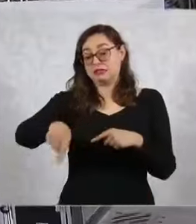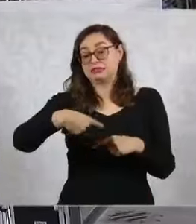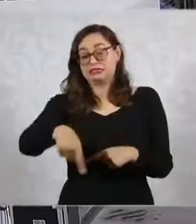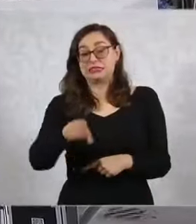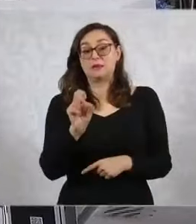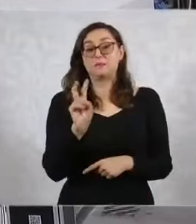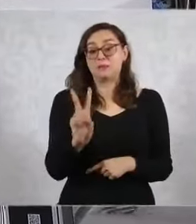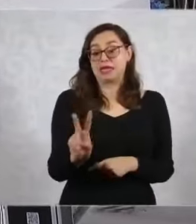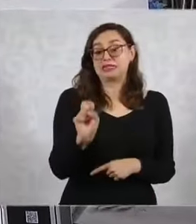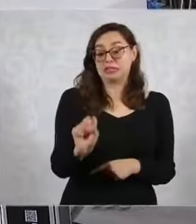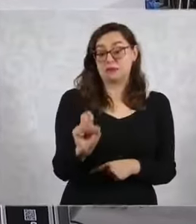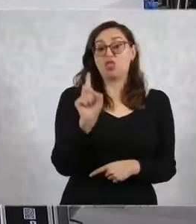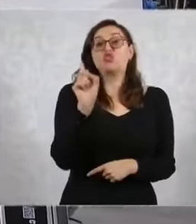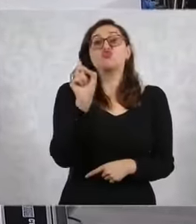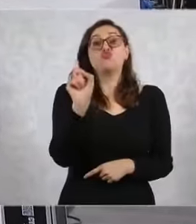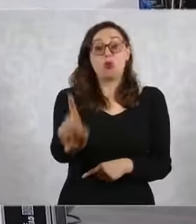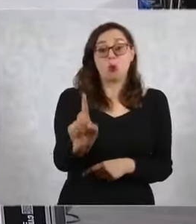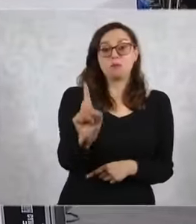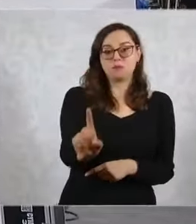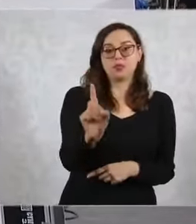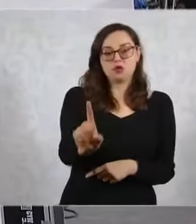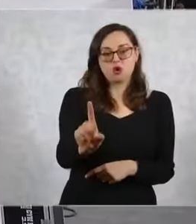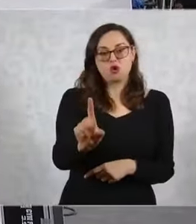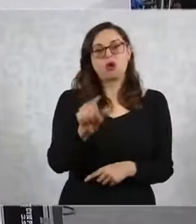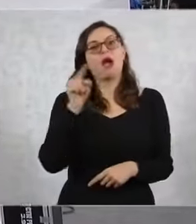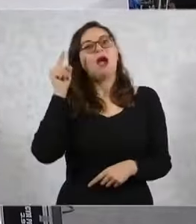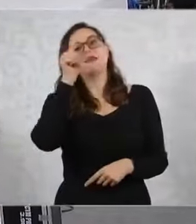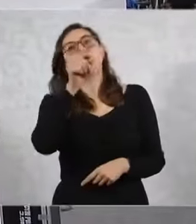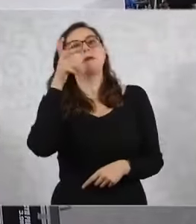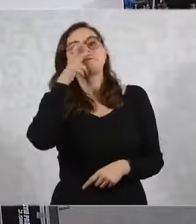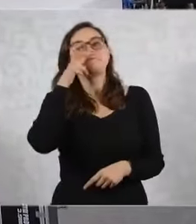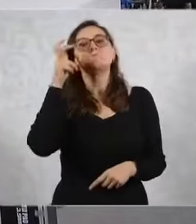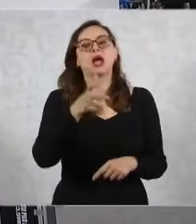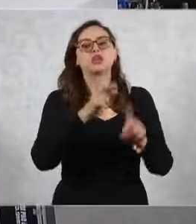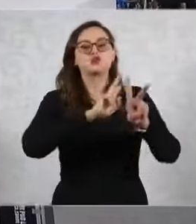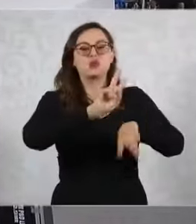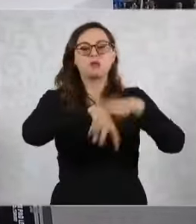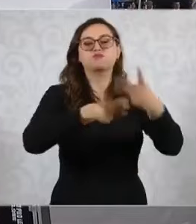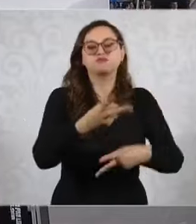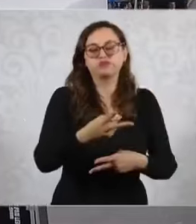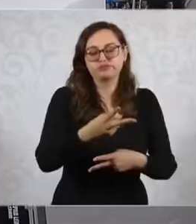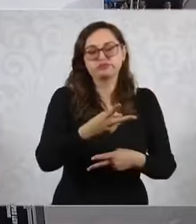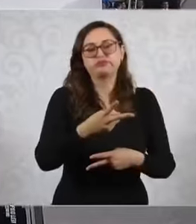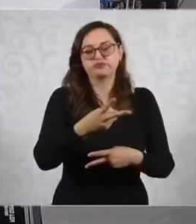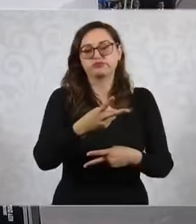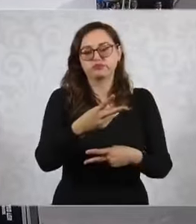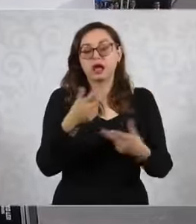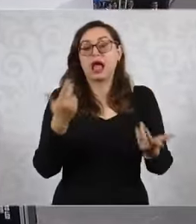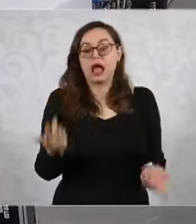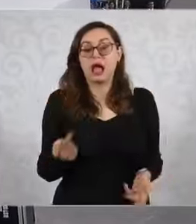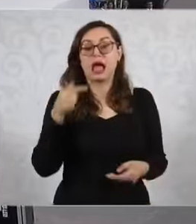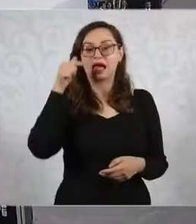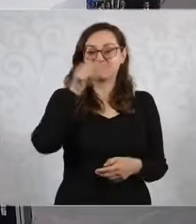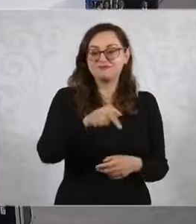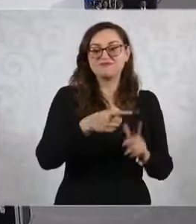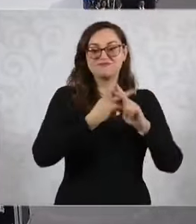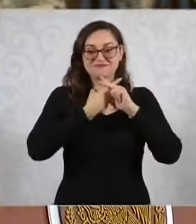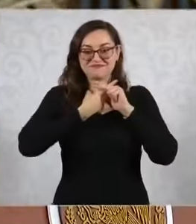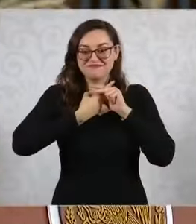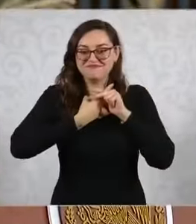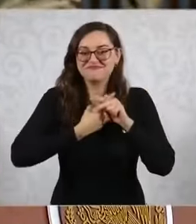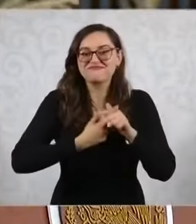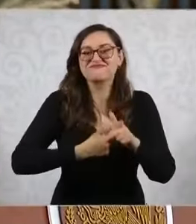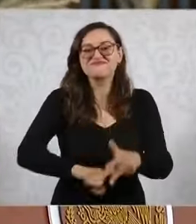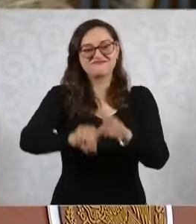vamos a estar en Pachuca, bueno, en Hidalgo, vamos a dar el banderazo de